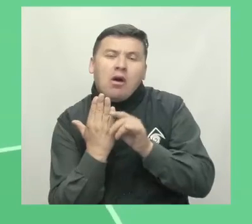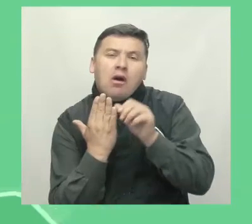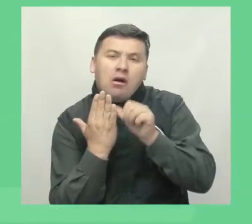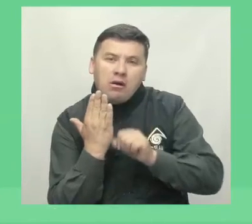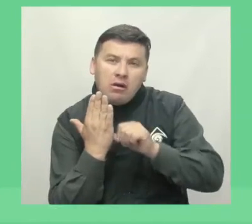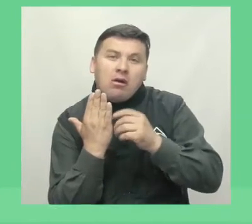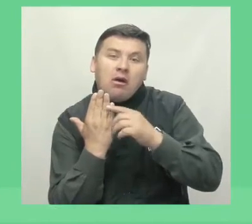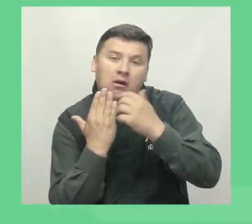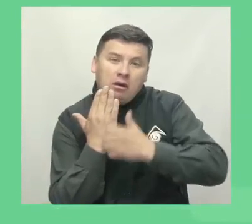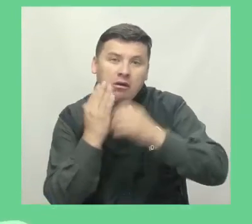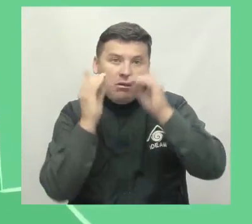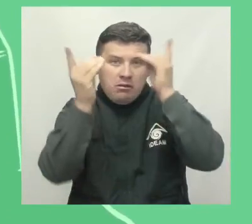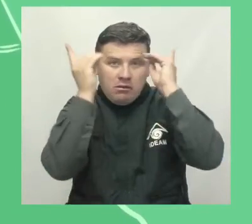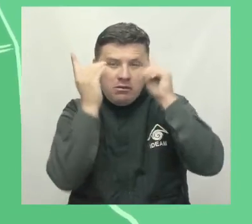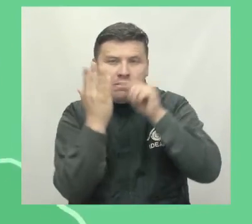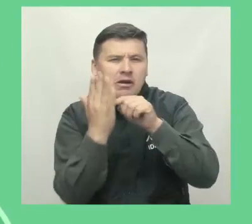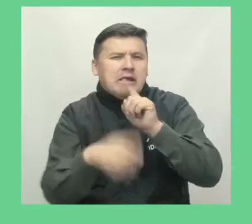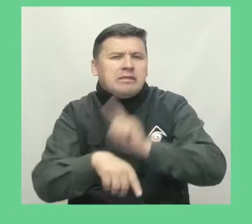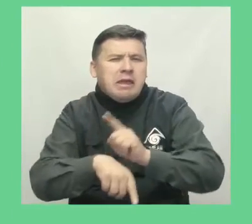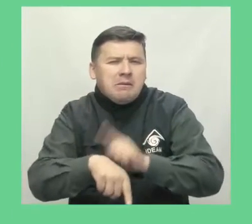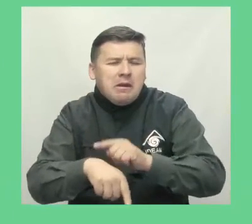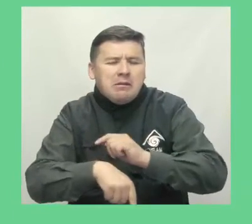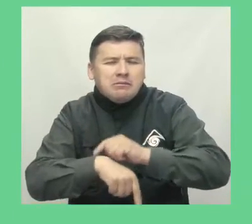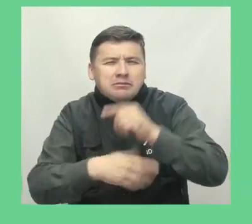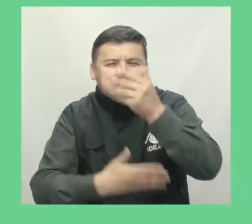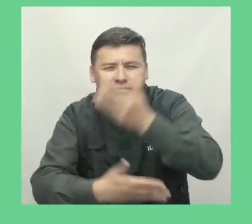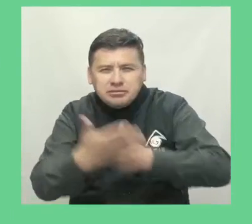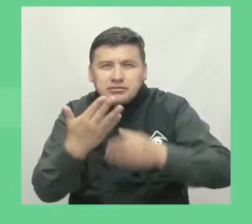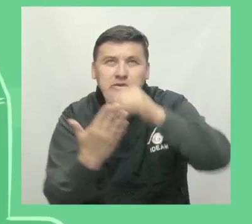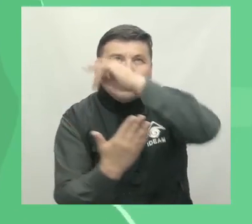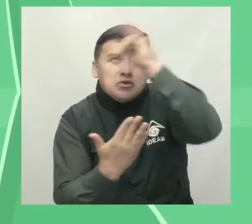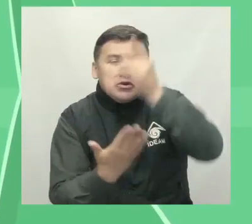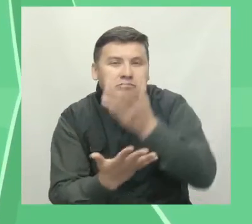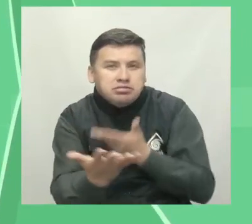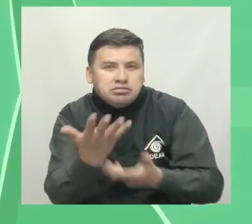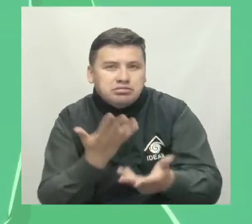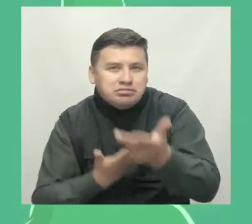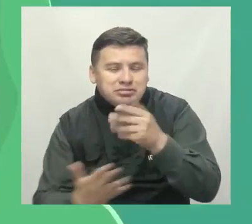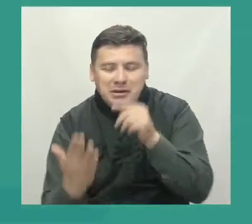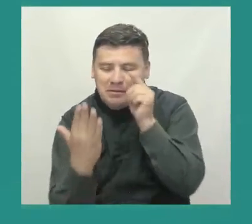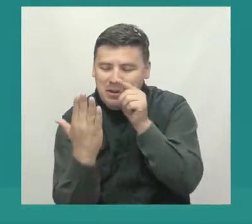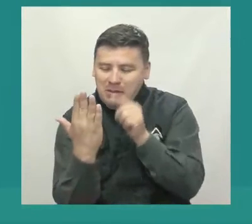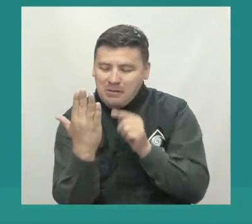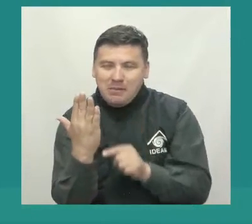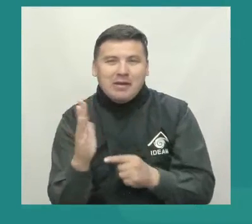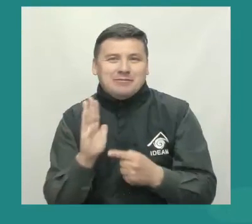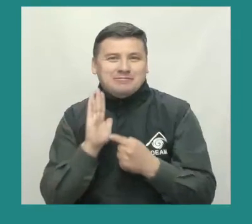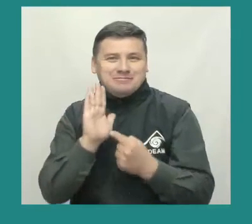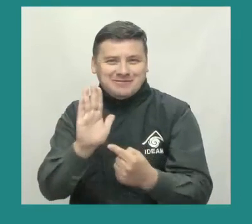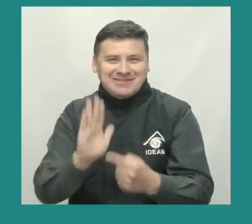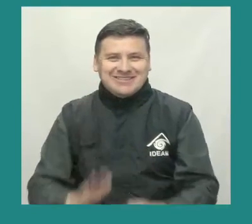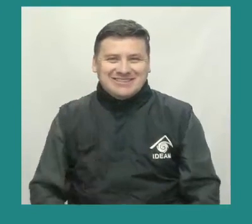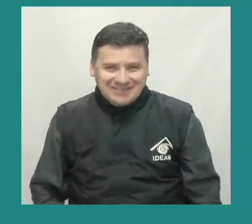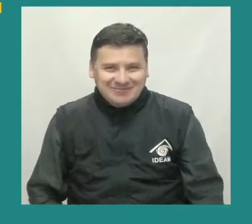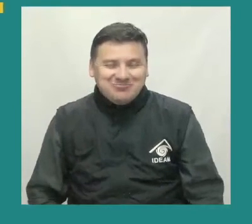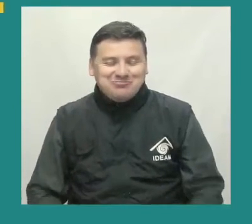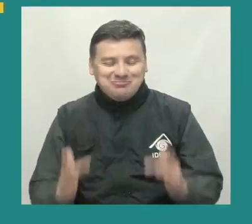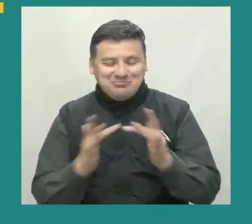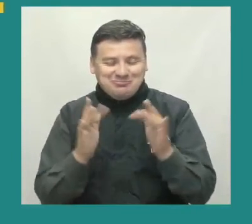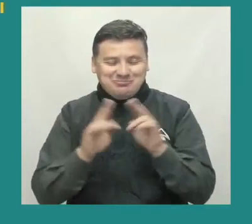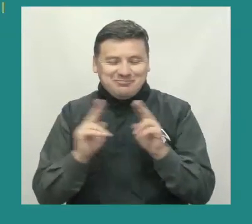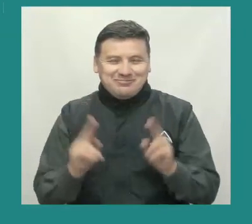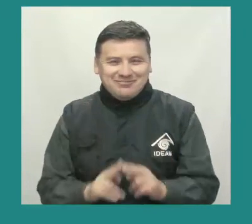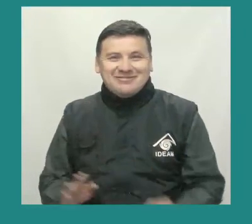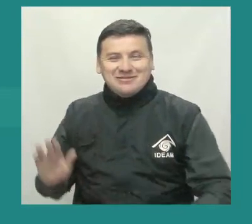Store. Información en tiempo real, detallada, satelital, recomendaciones y muchas opciones de interacción. Síganos a través de nuestras redes